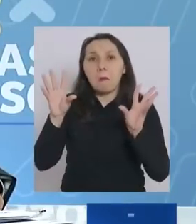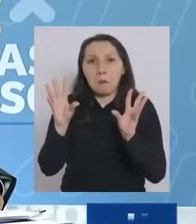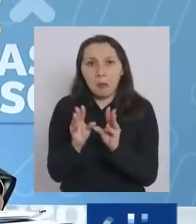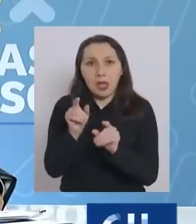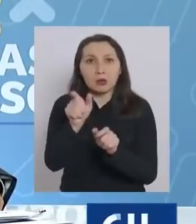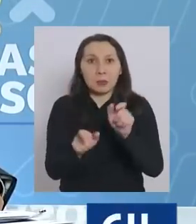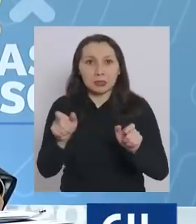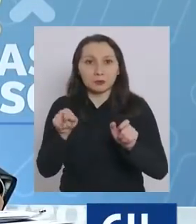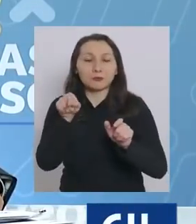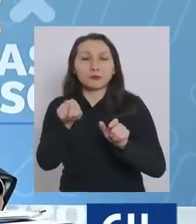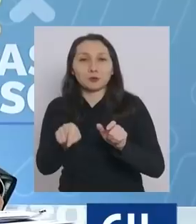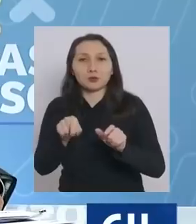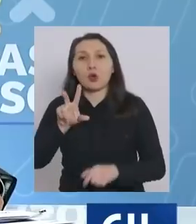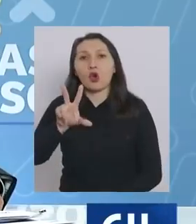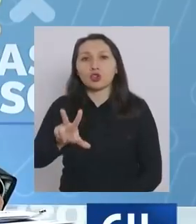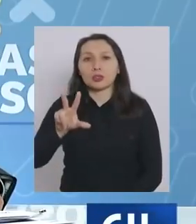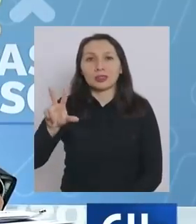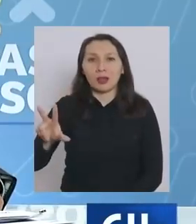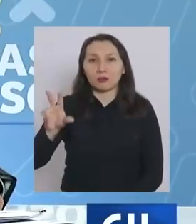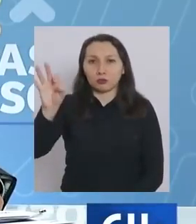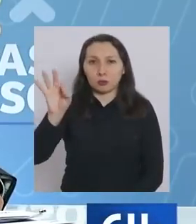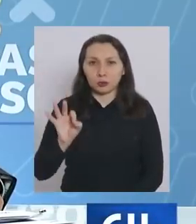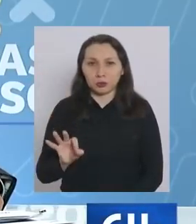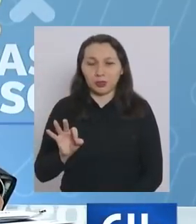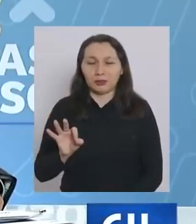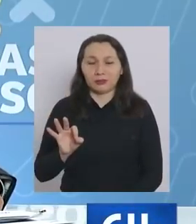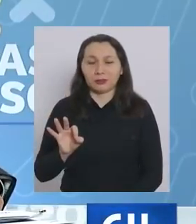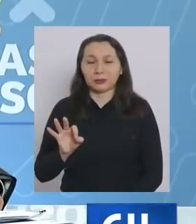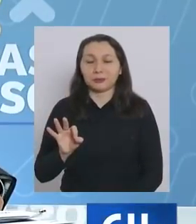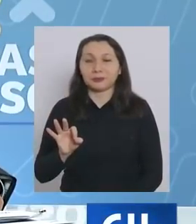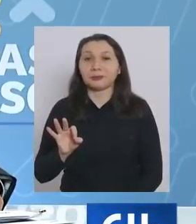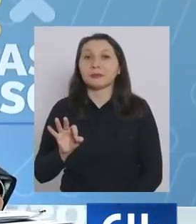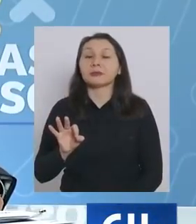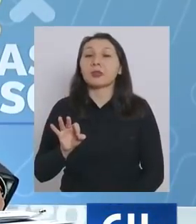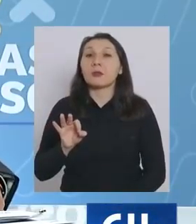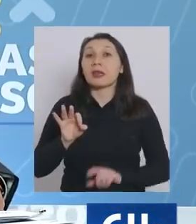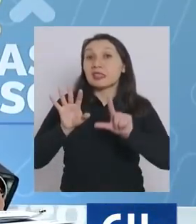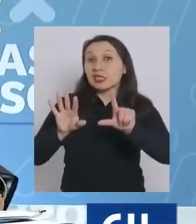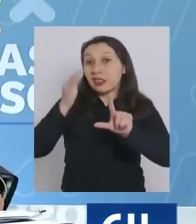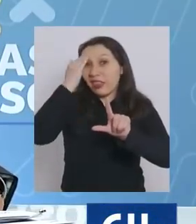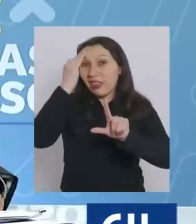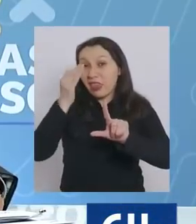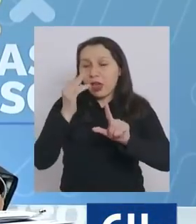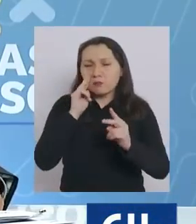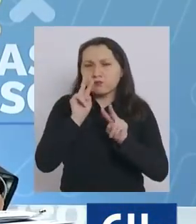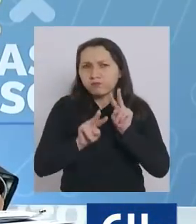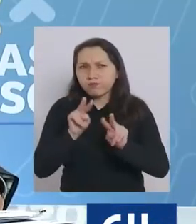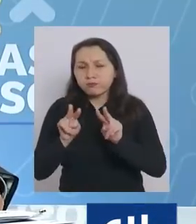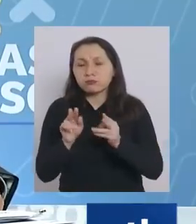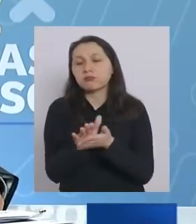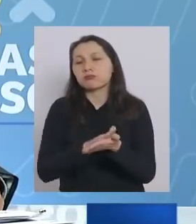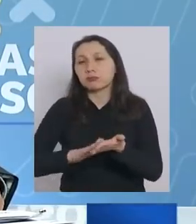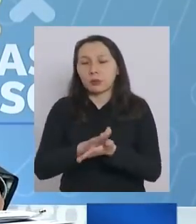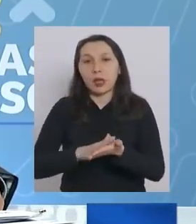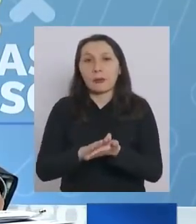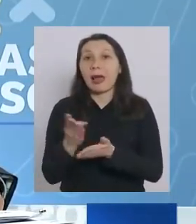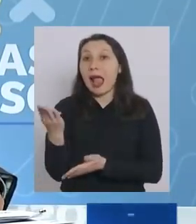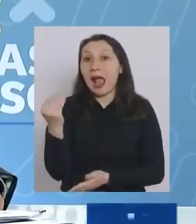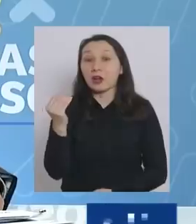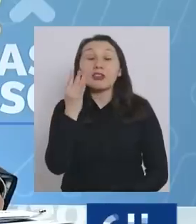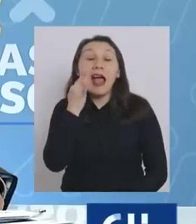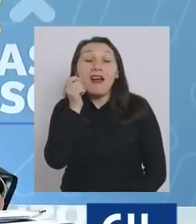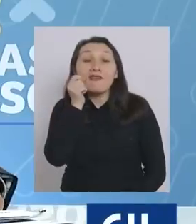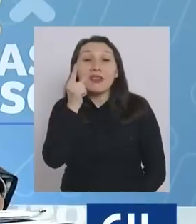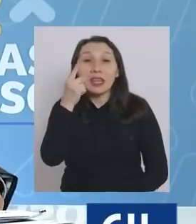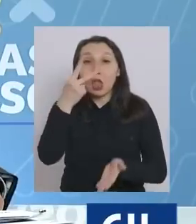acumulada del 88%. Para la media móvil de siete días, por ejemplo, el 14 de